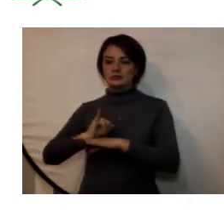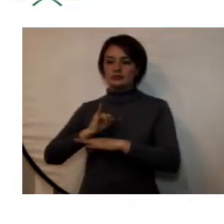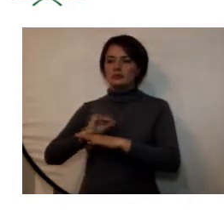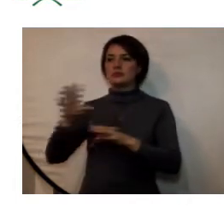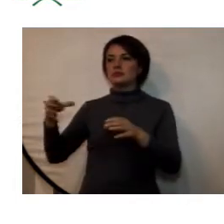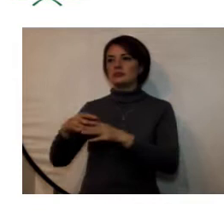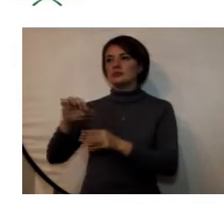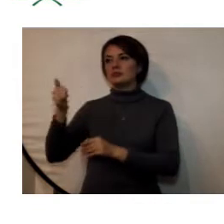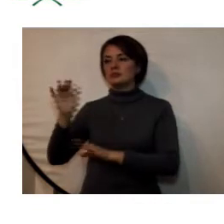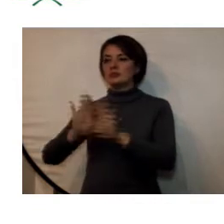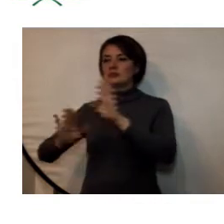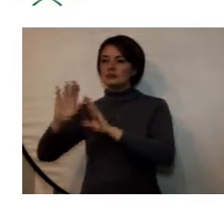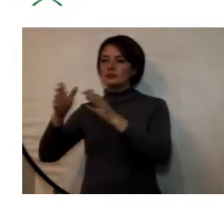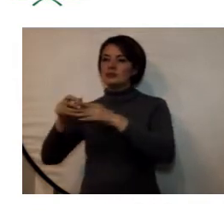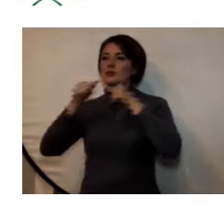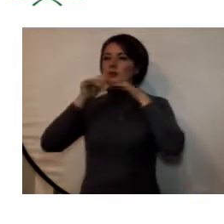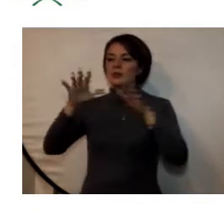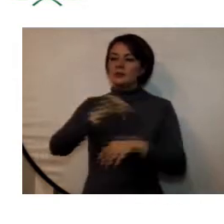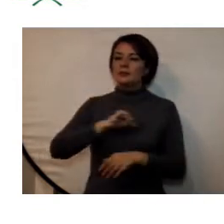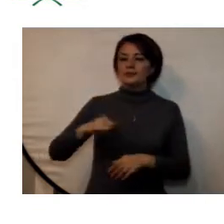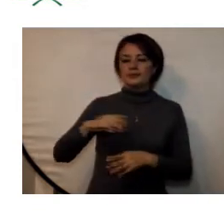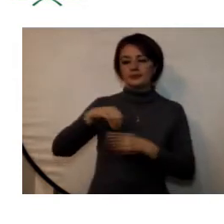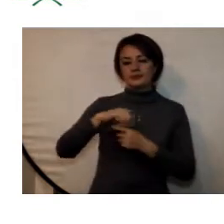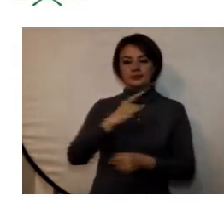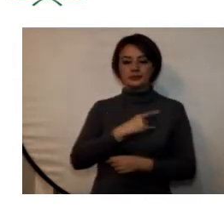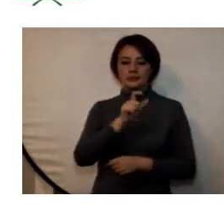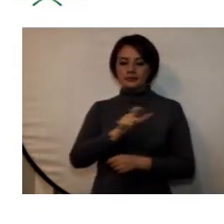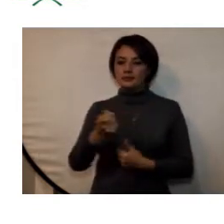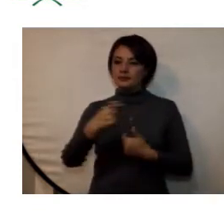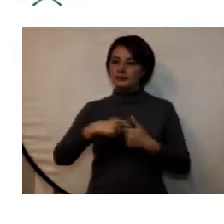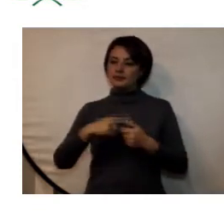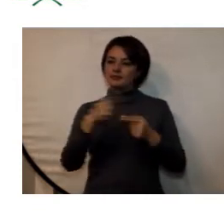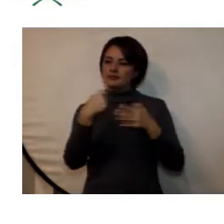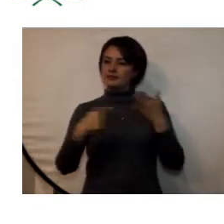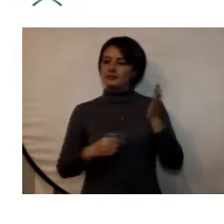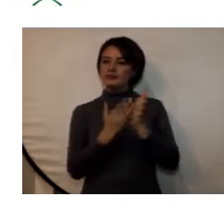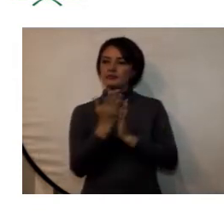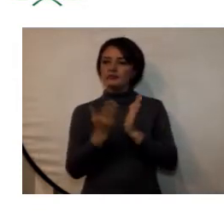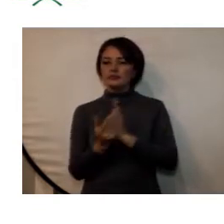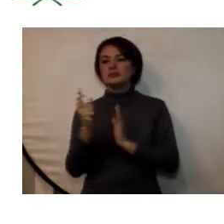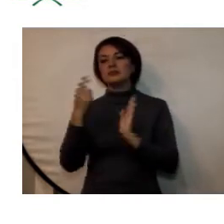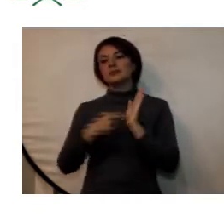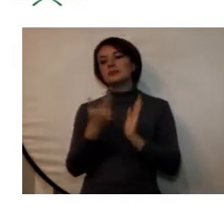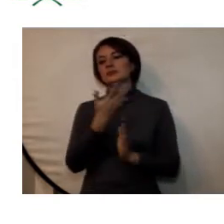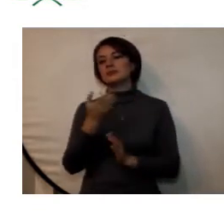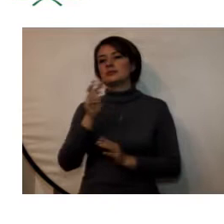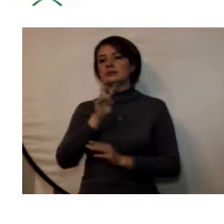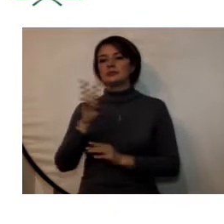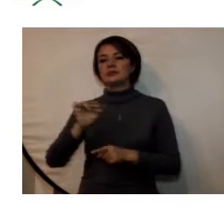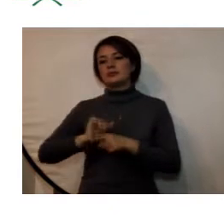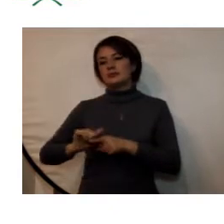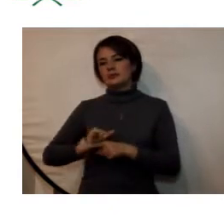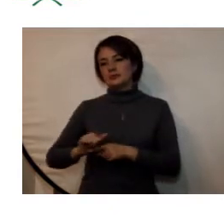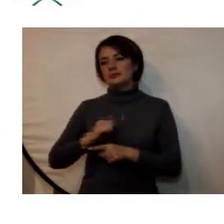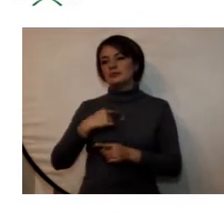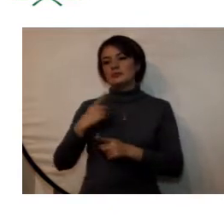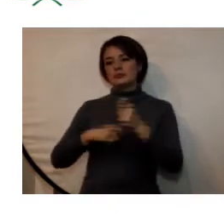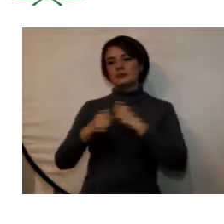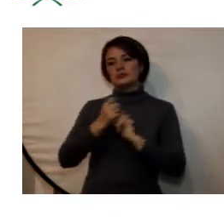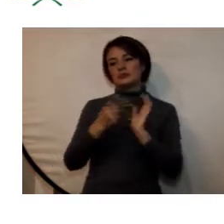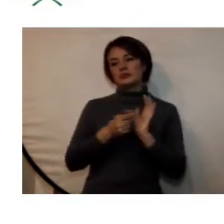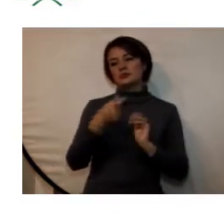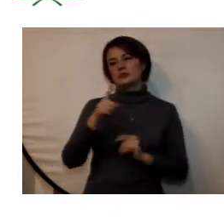defensa sector público y privado los estudiantes neogranadinos de los diferentes programas académicos desarrollaron 1.522 prácticas y pasantías en el año